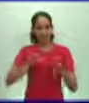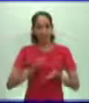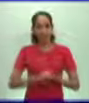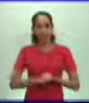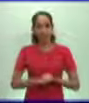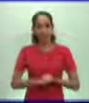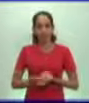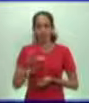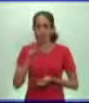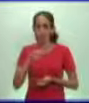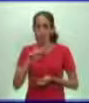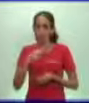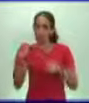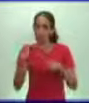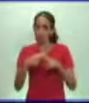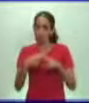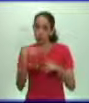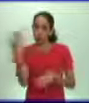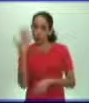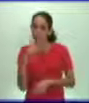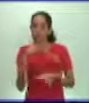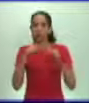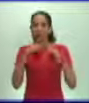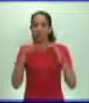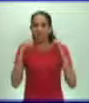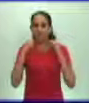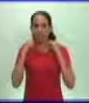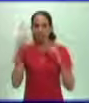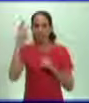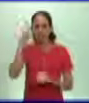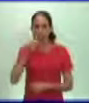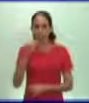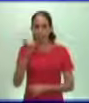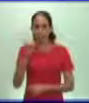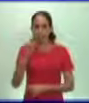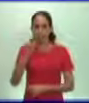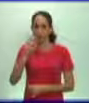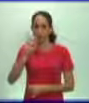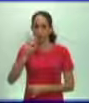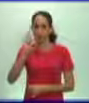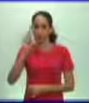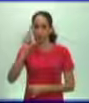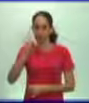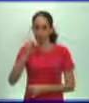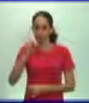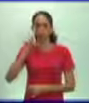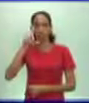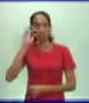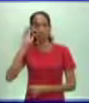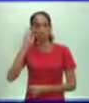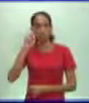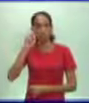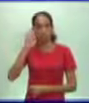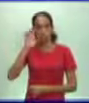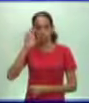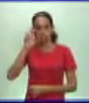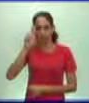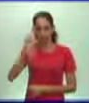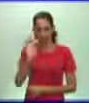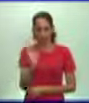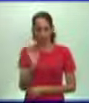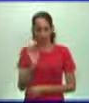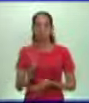estamos hablando de Martín Lutero, un sacerdote, además, alemán, que comenzó y en las puertas de su Iglesia